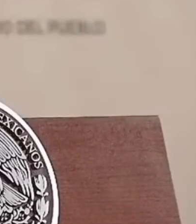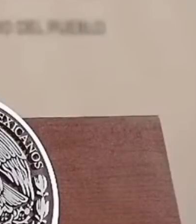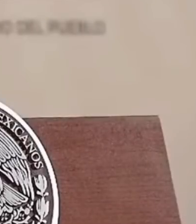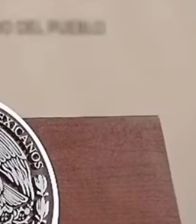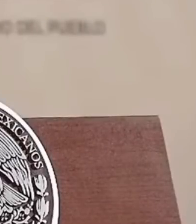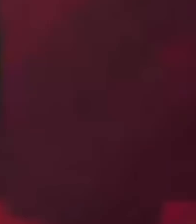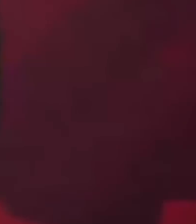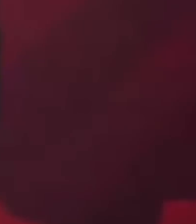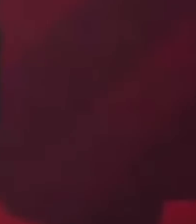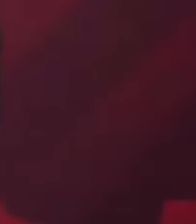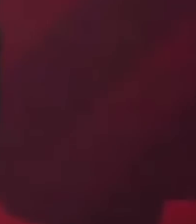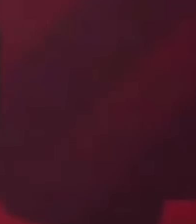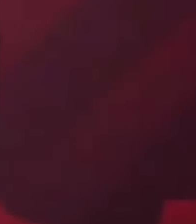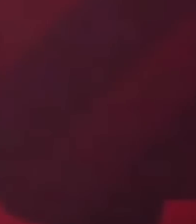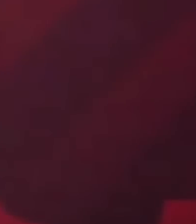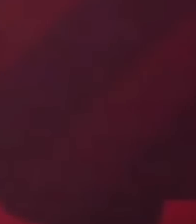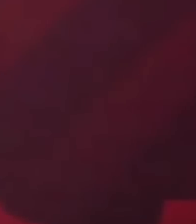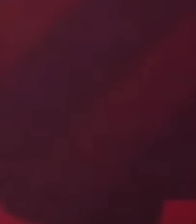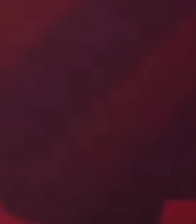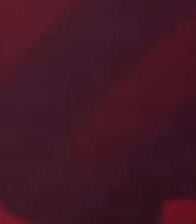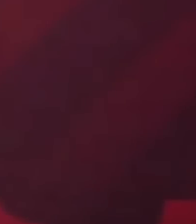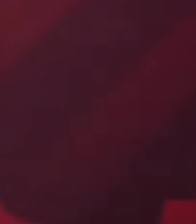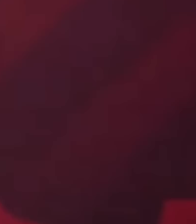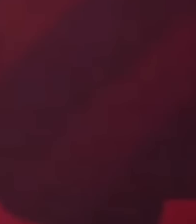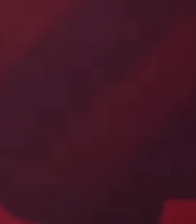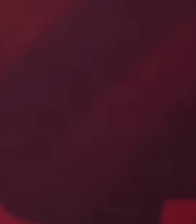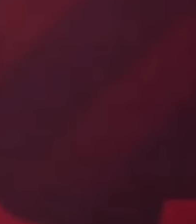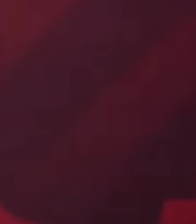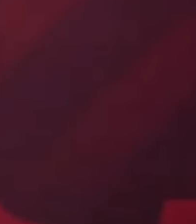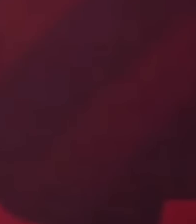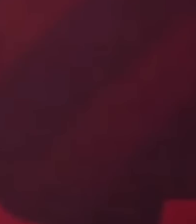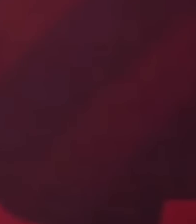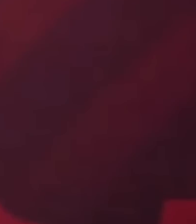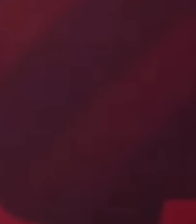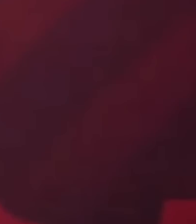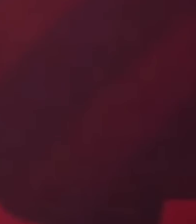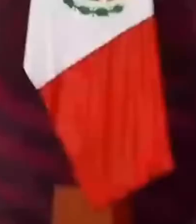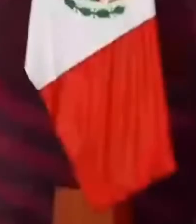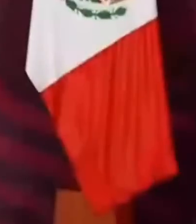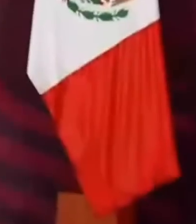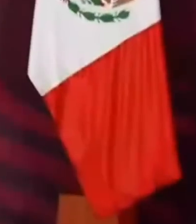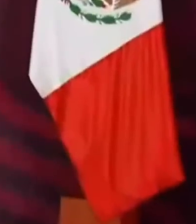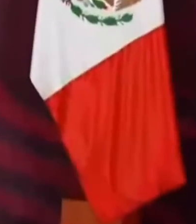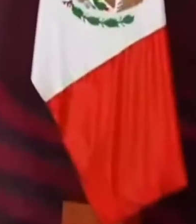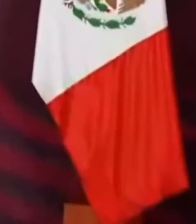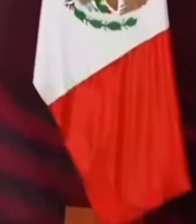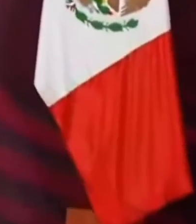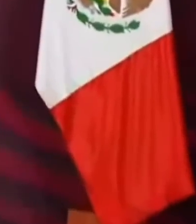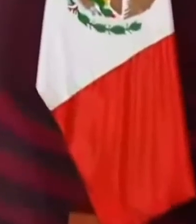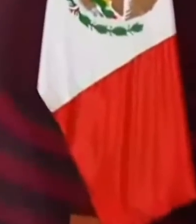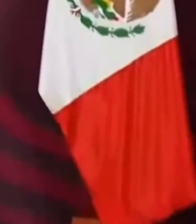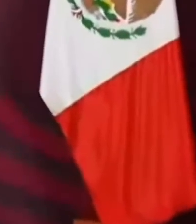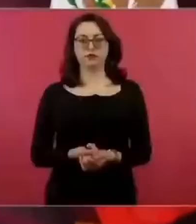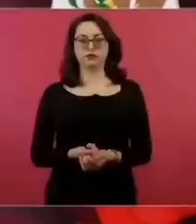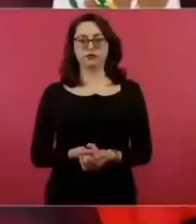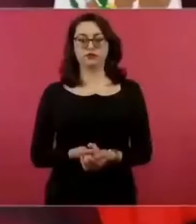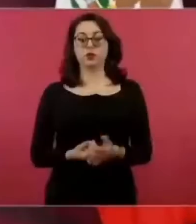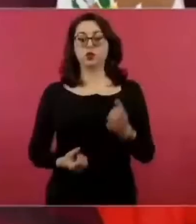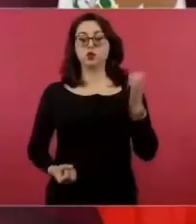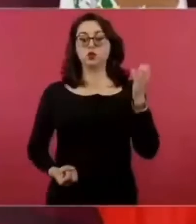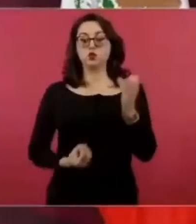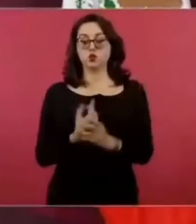estableció comunicación con eso y robledo del ims